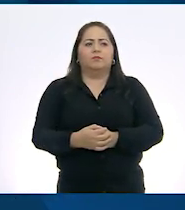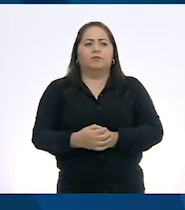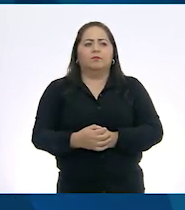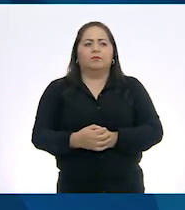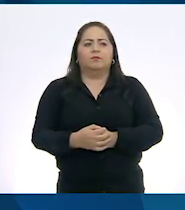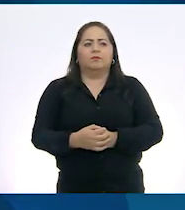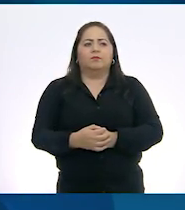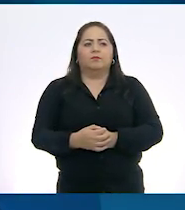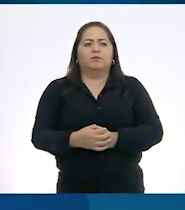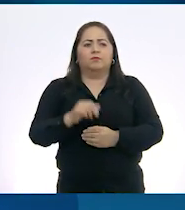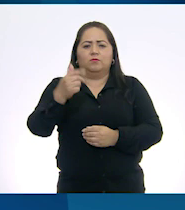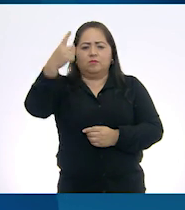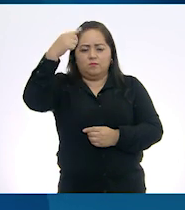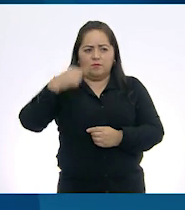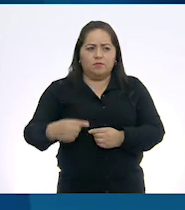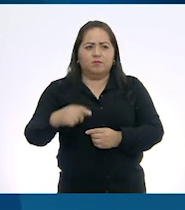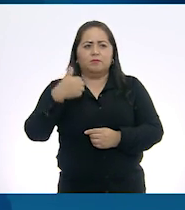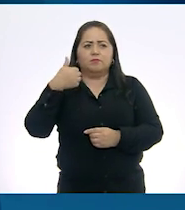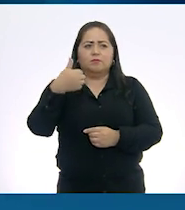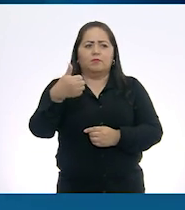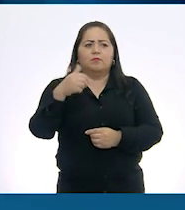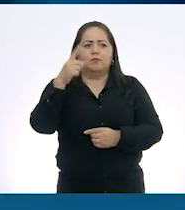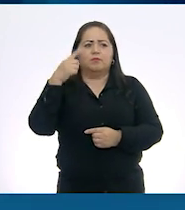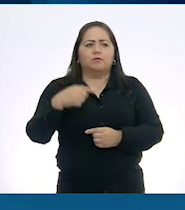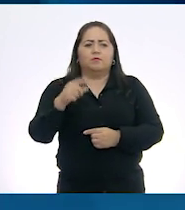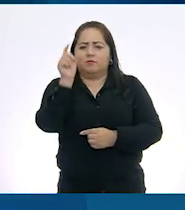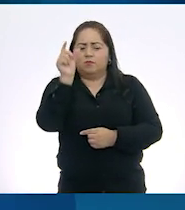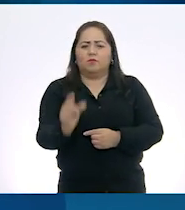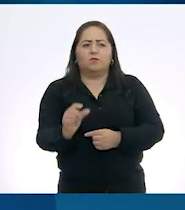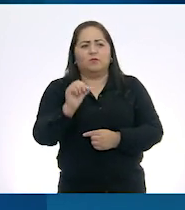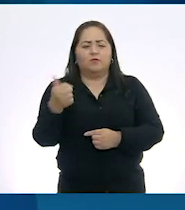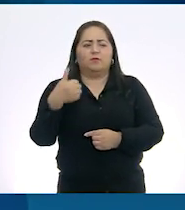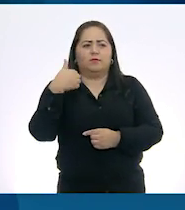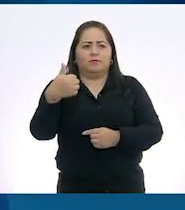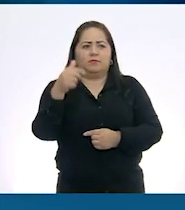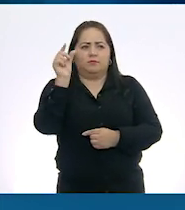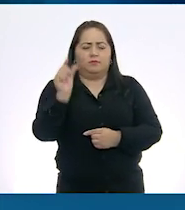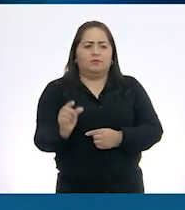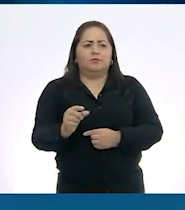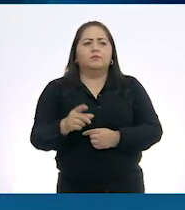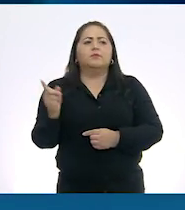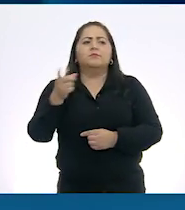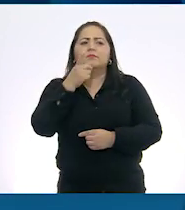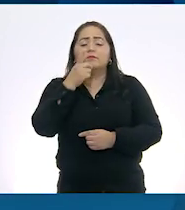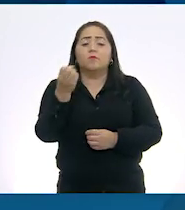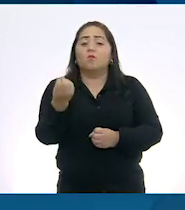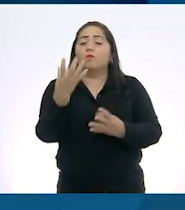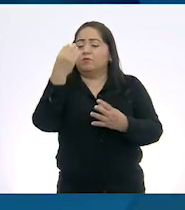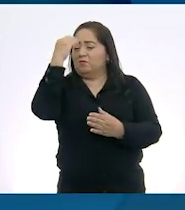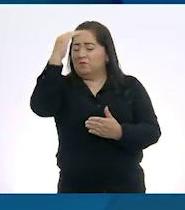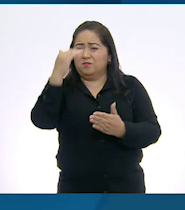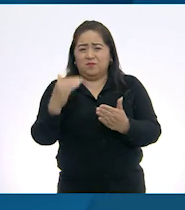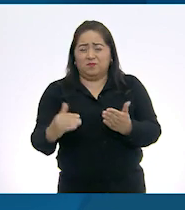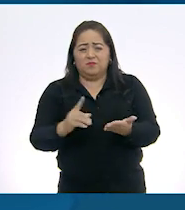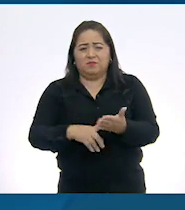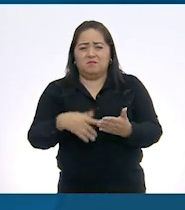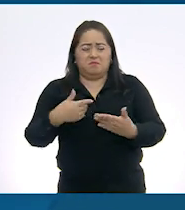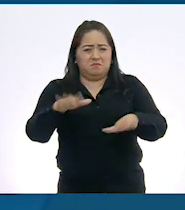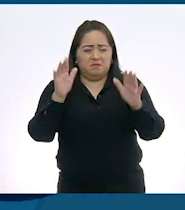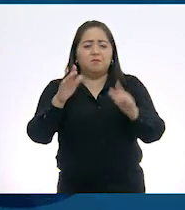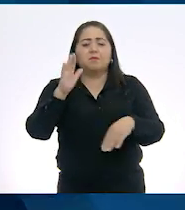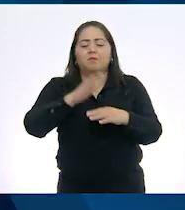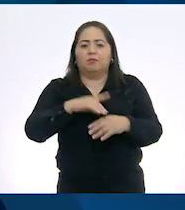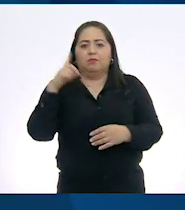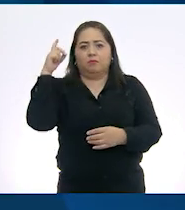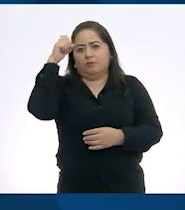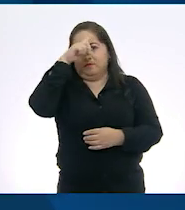En filas, a poner seis. Y en columnas, otras seis. Decir que cuantas más filas y columnas haya, más